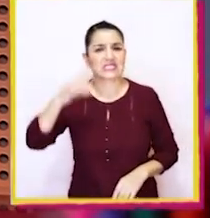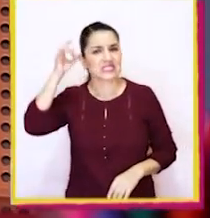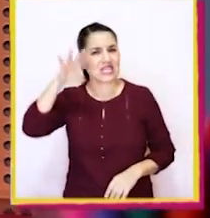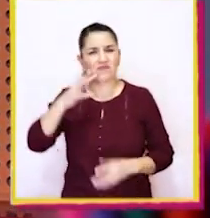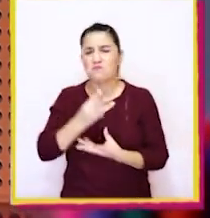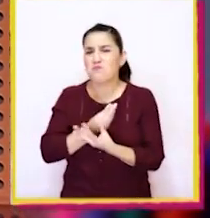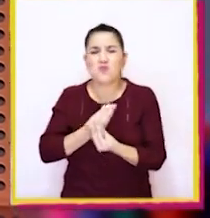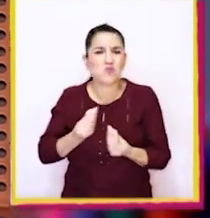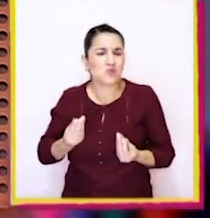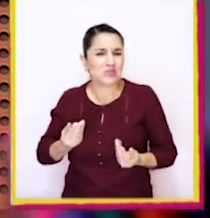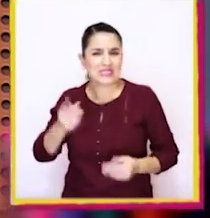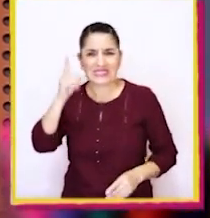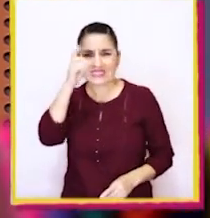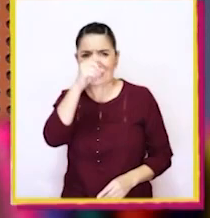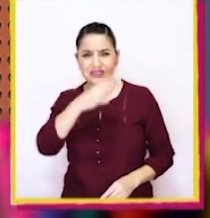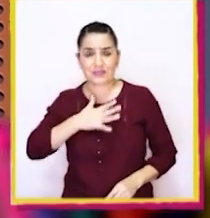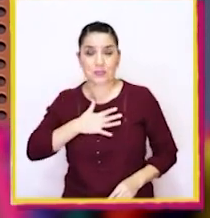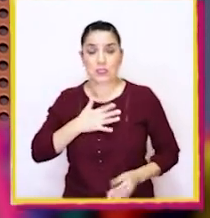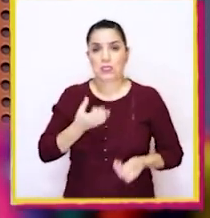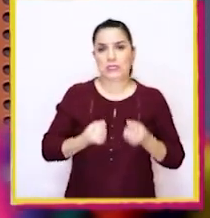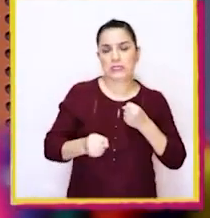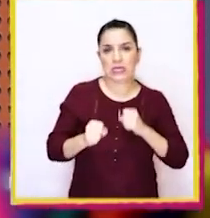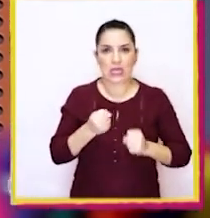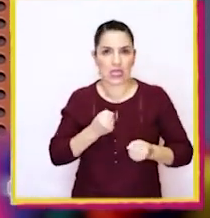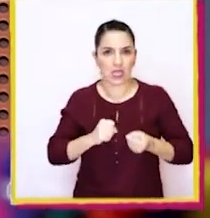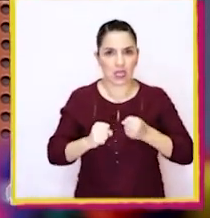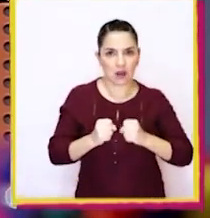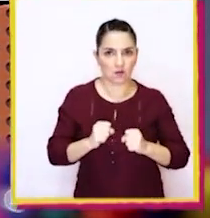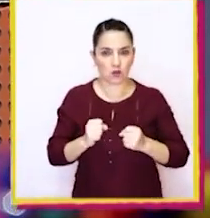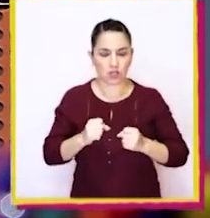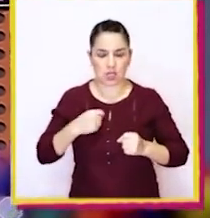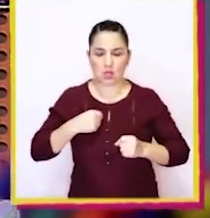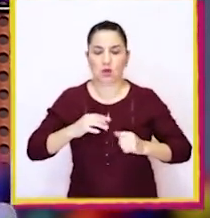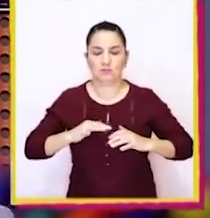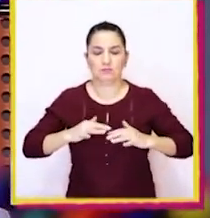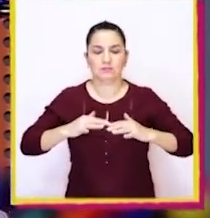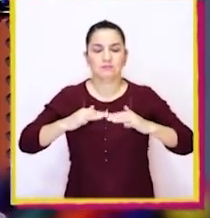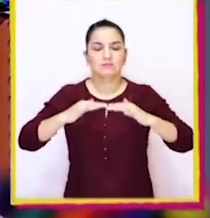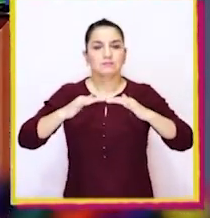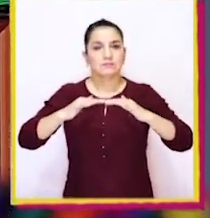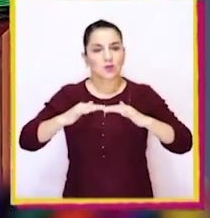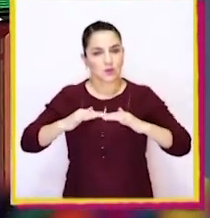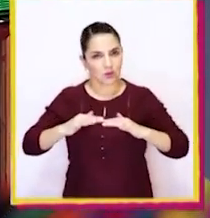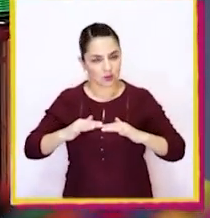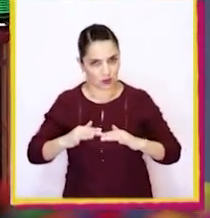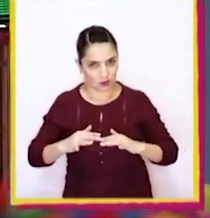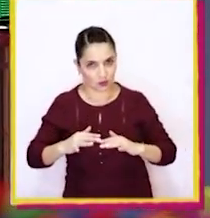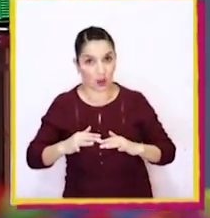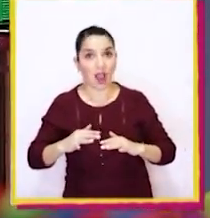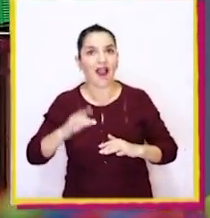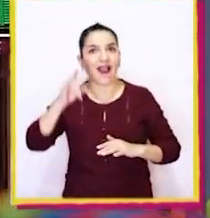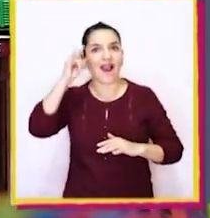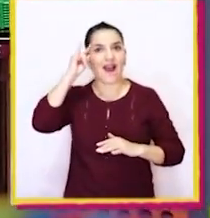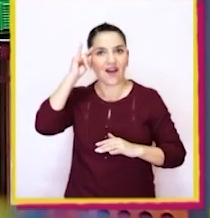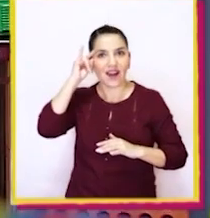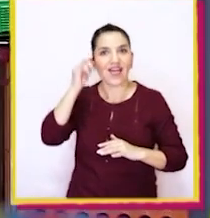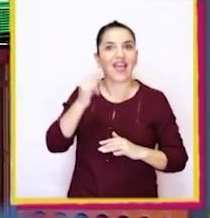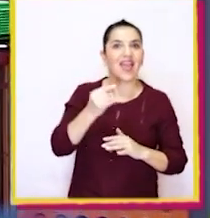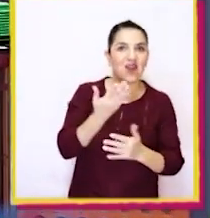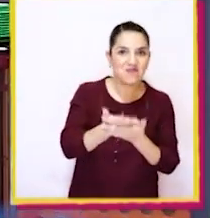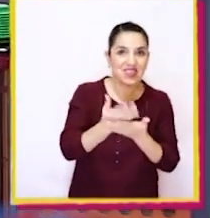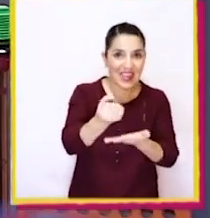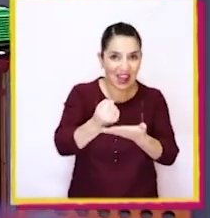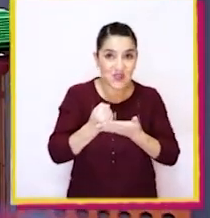saben qué? Es mucho para mí. Me puse nerviosa y después de respirar me acordé que podía pedirles ayuda.